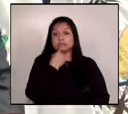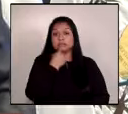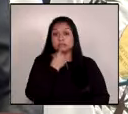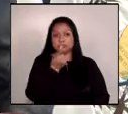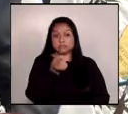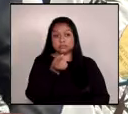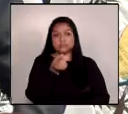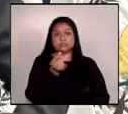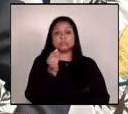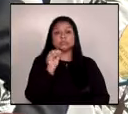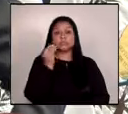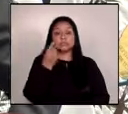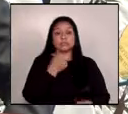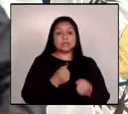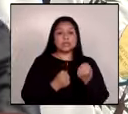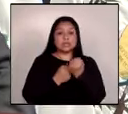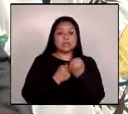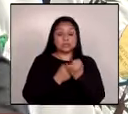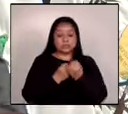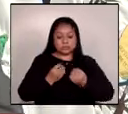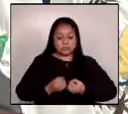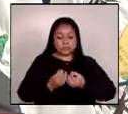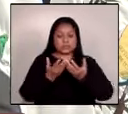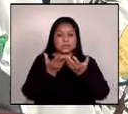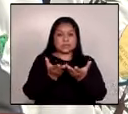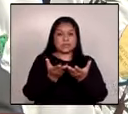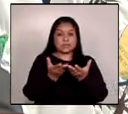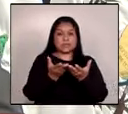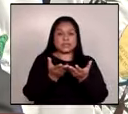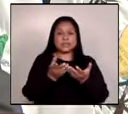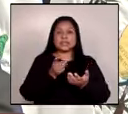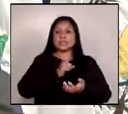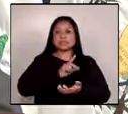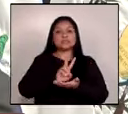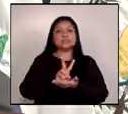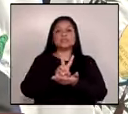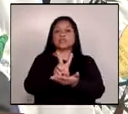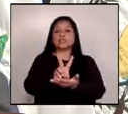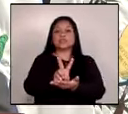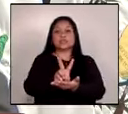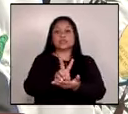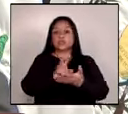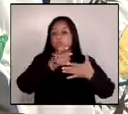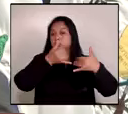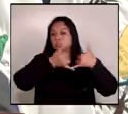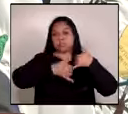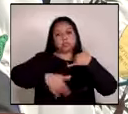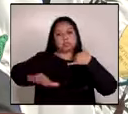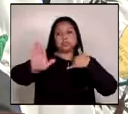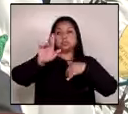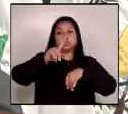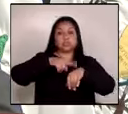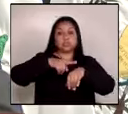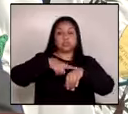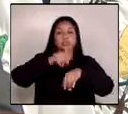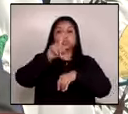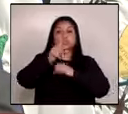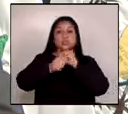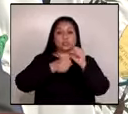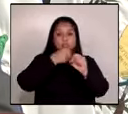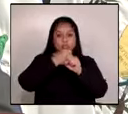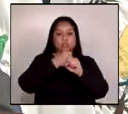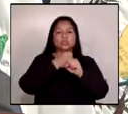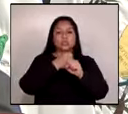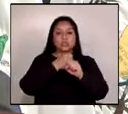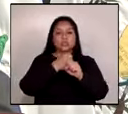que el apoyo que estarán presentando es ad honorem y durará un año en el cargo